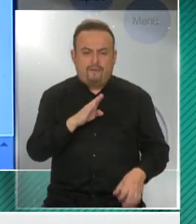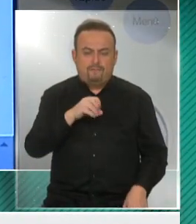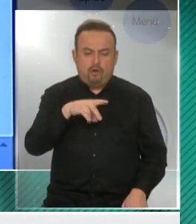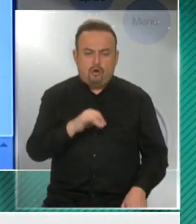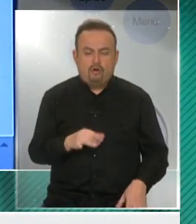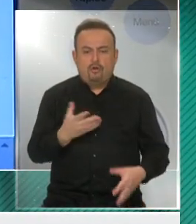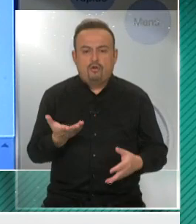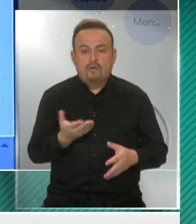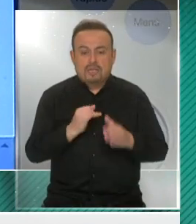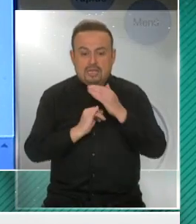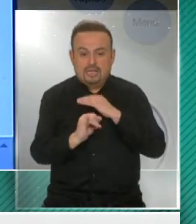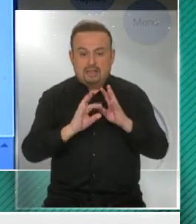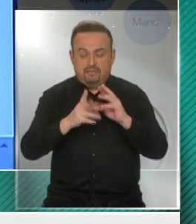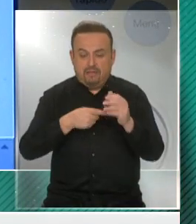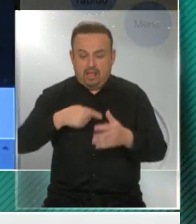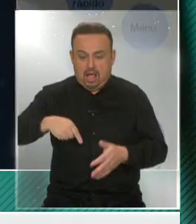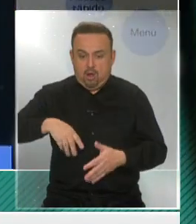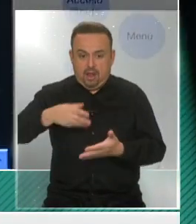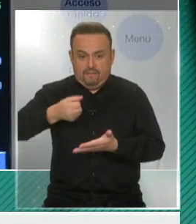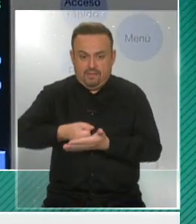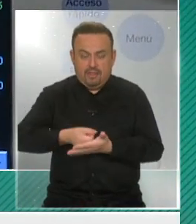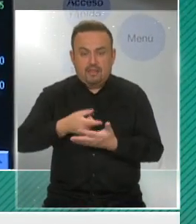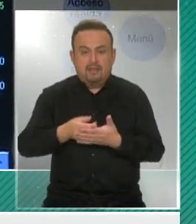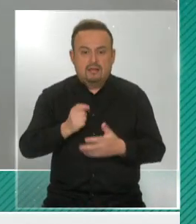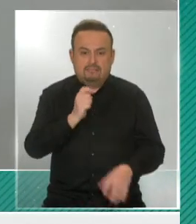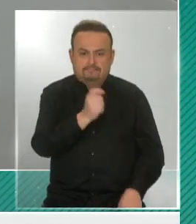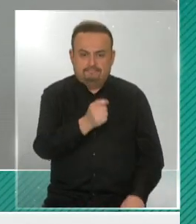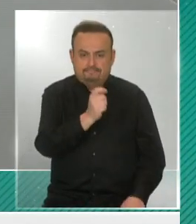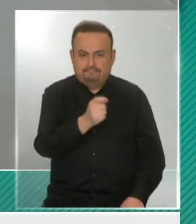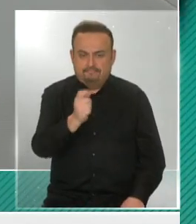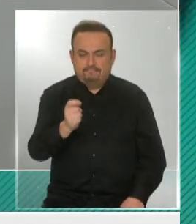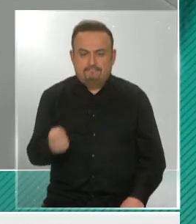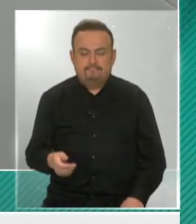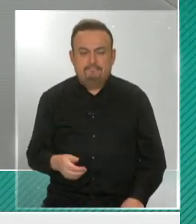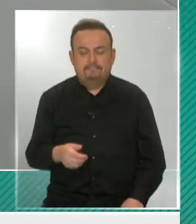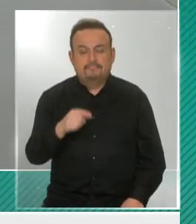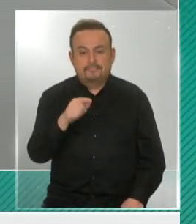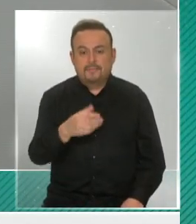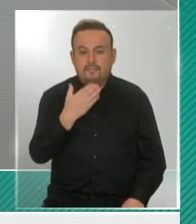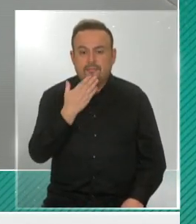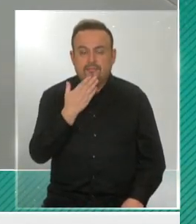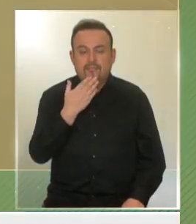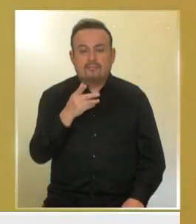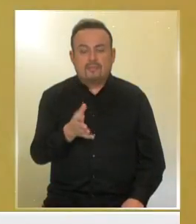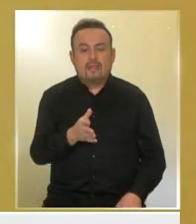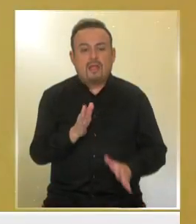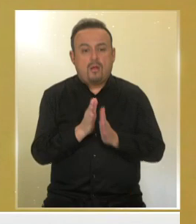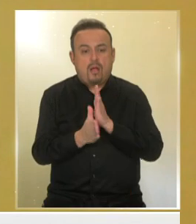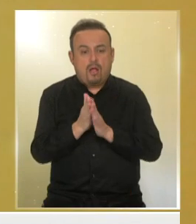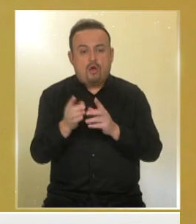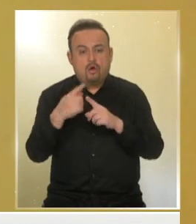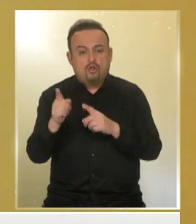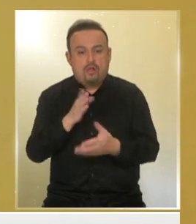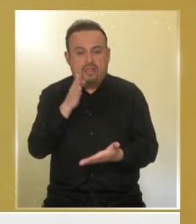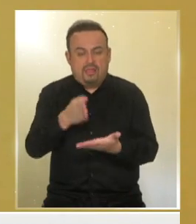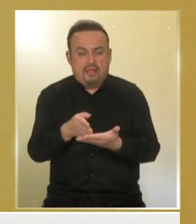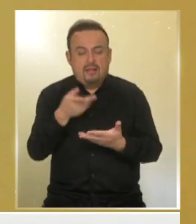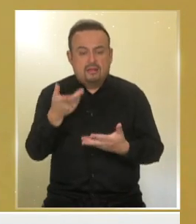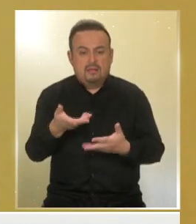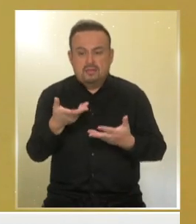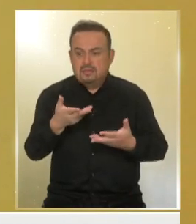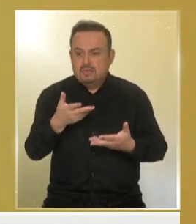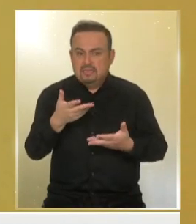Ingreso Familiar de Emergencia, que ahora a fines de este mes empieza a pagarse, pero también tenemos que apurar otras medidas producto de la